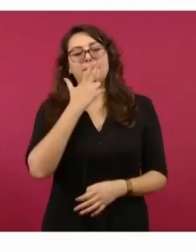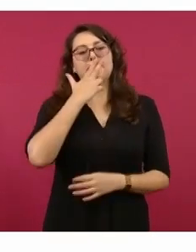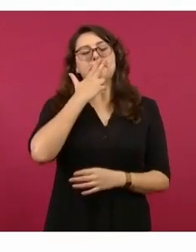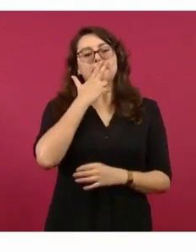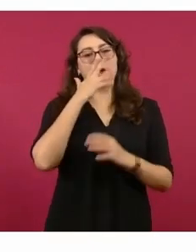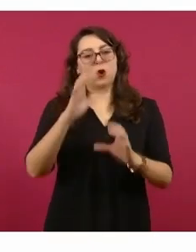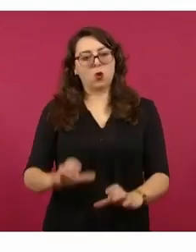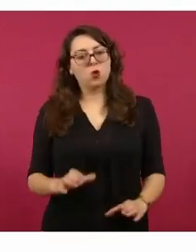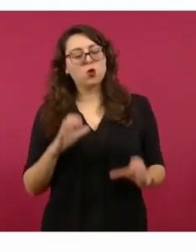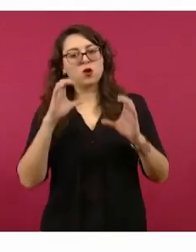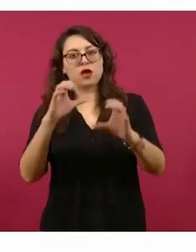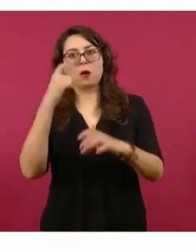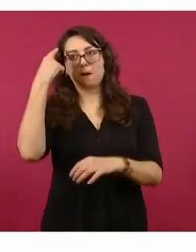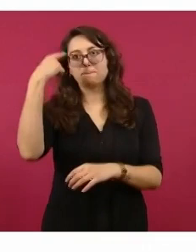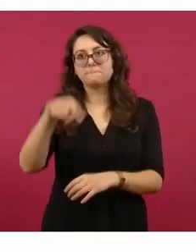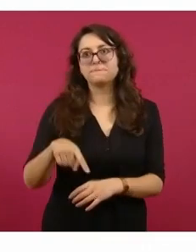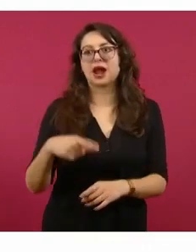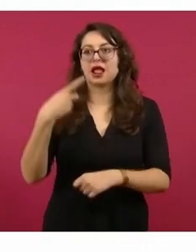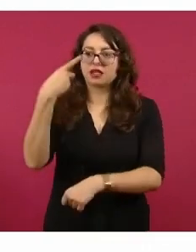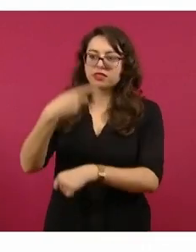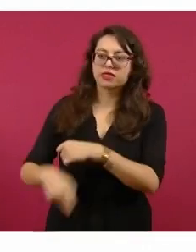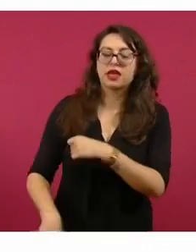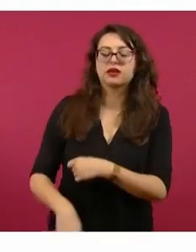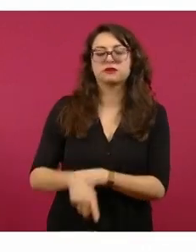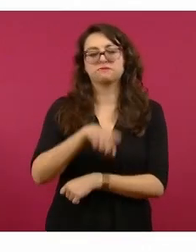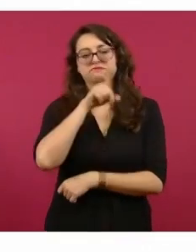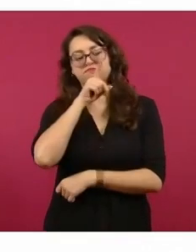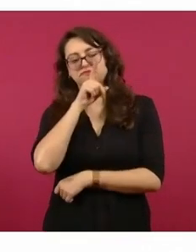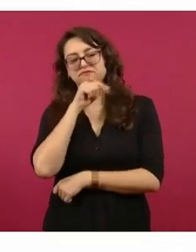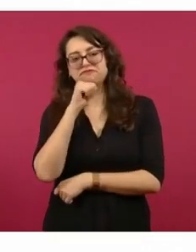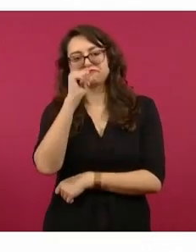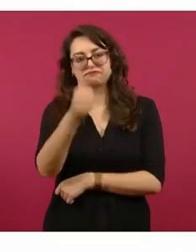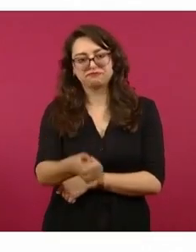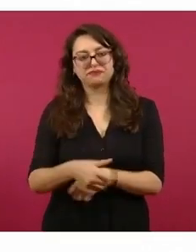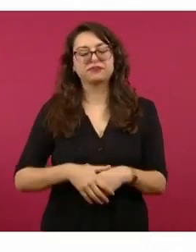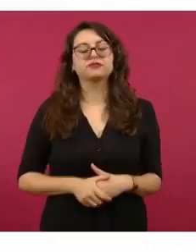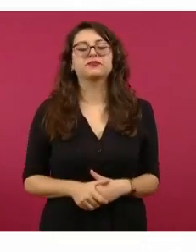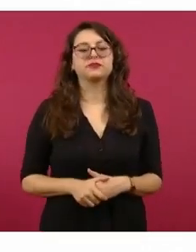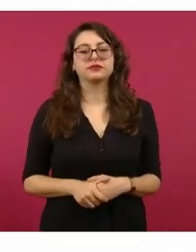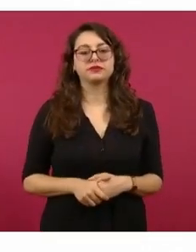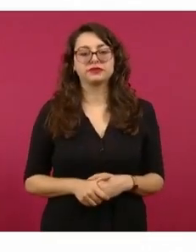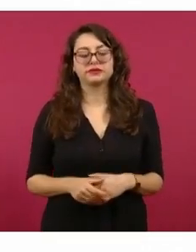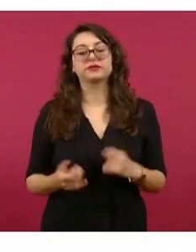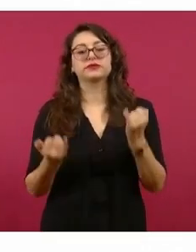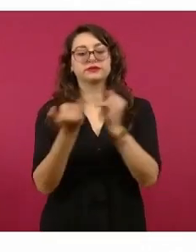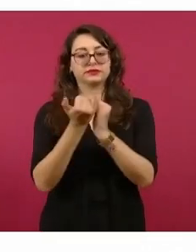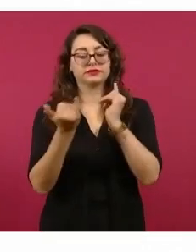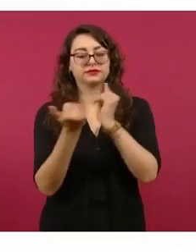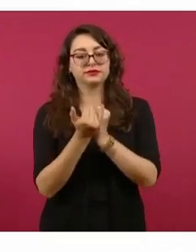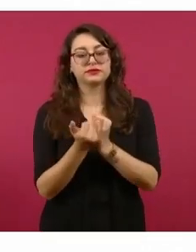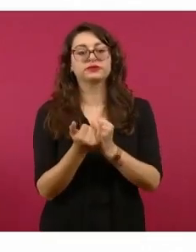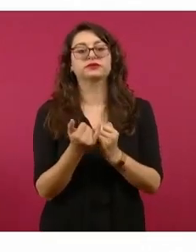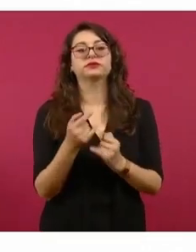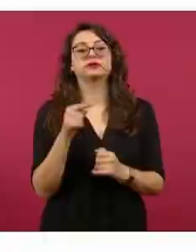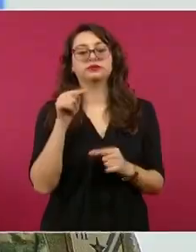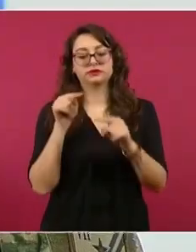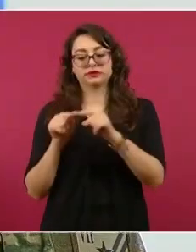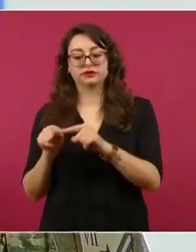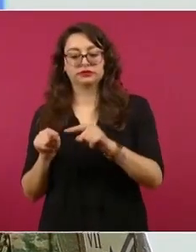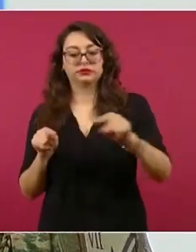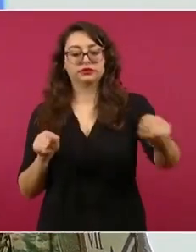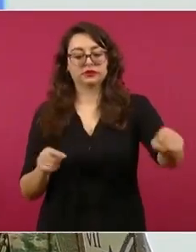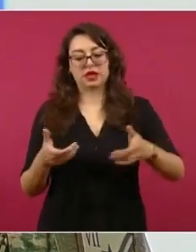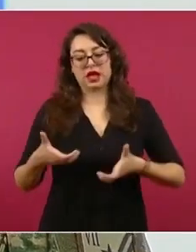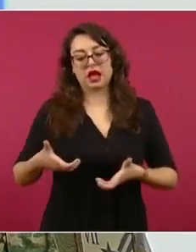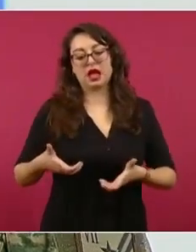el área sea impactada en lo menos posible desde el punto de vista ecológico. Asimismo, del hotel rumbo a la zona arqueológica se